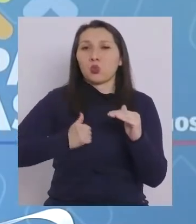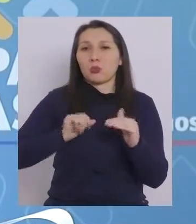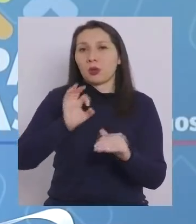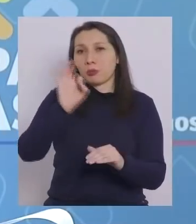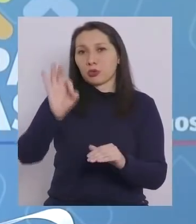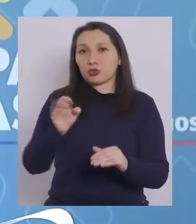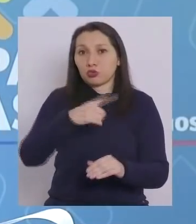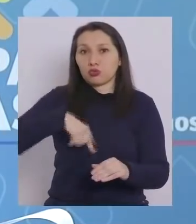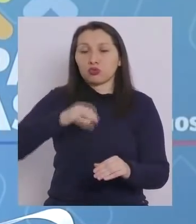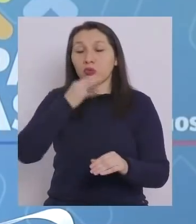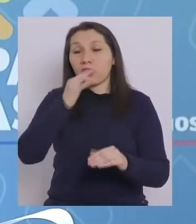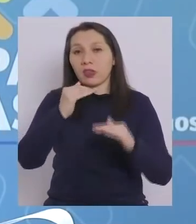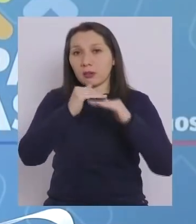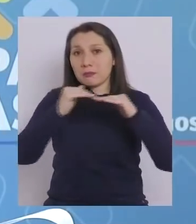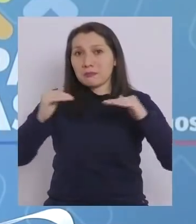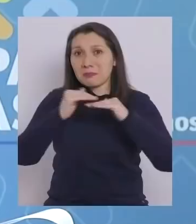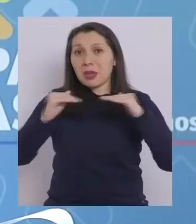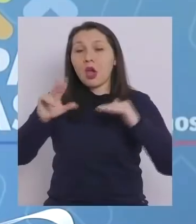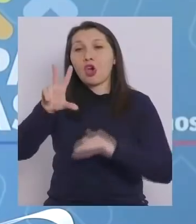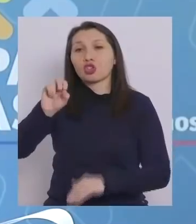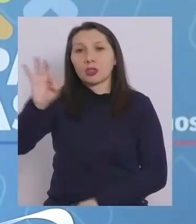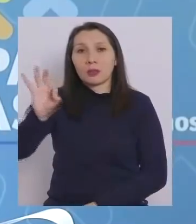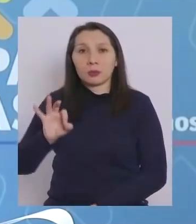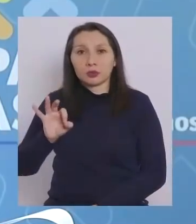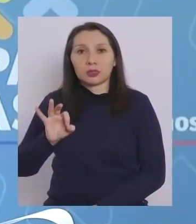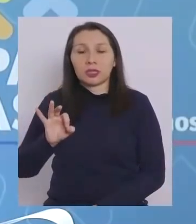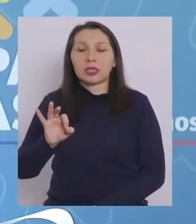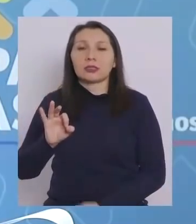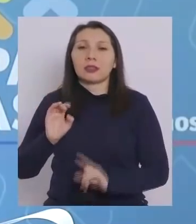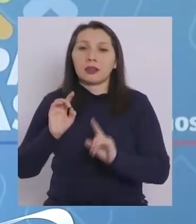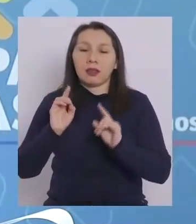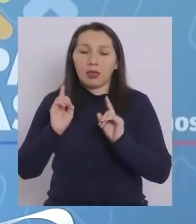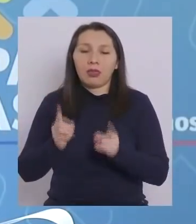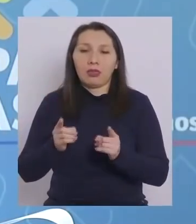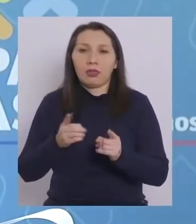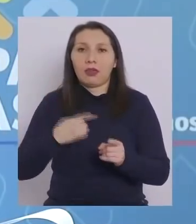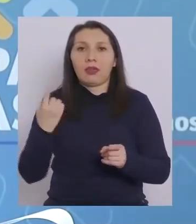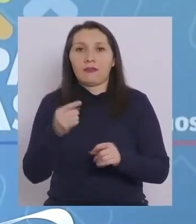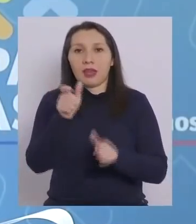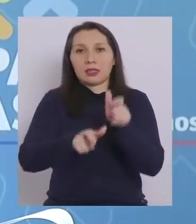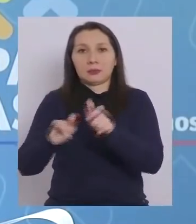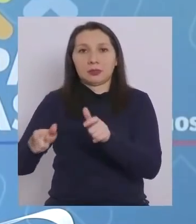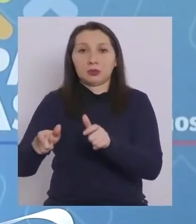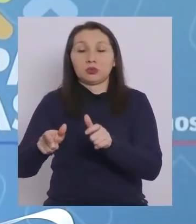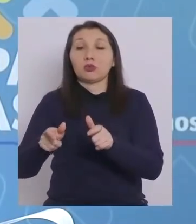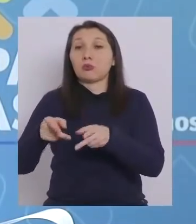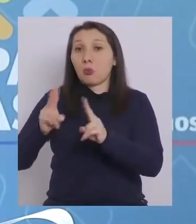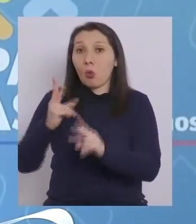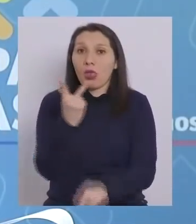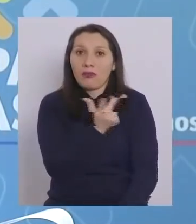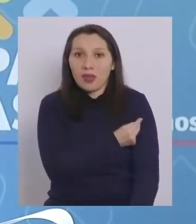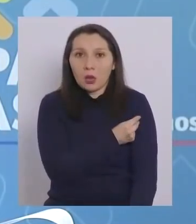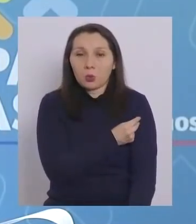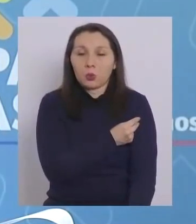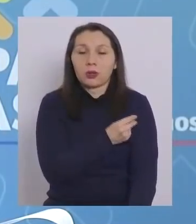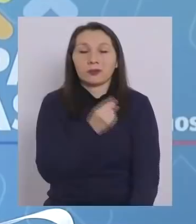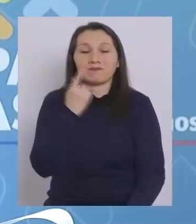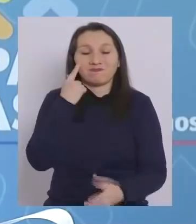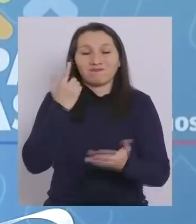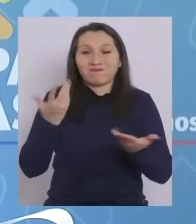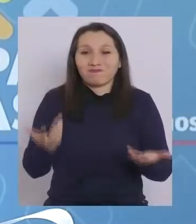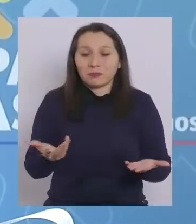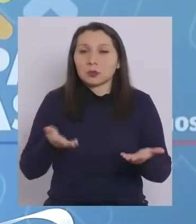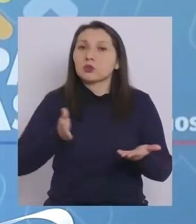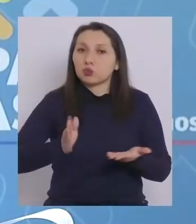vacunación que nosotros hemos fijado, que es de 80% de la población susceptible. Por lo tanto,